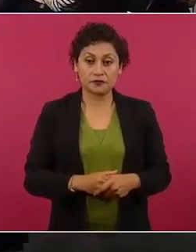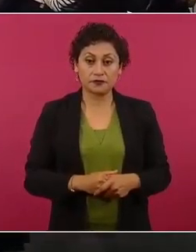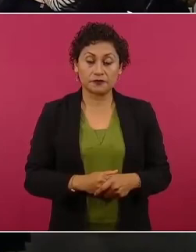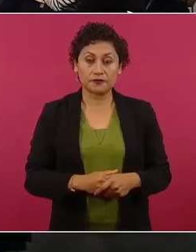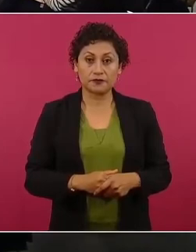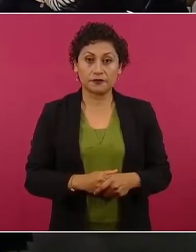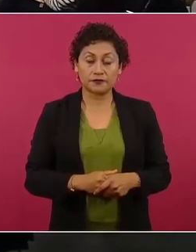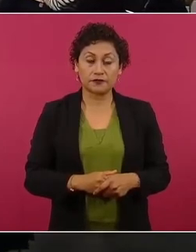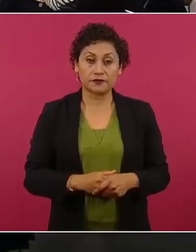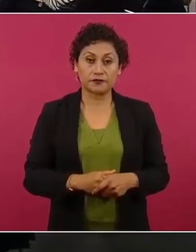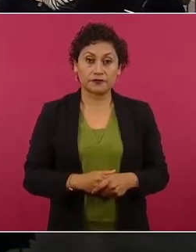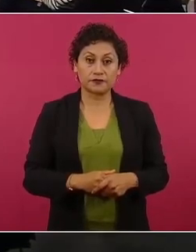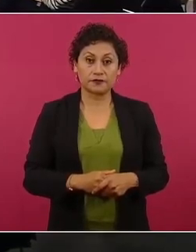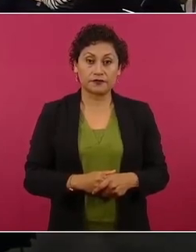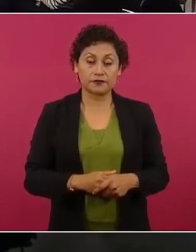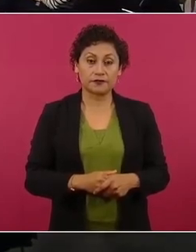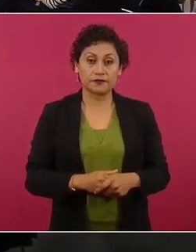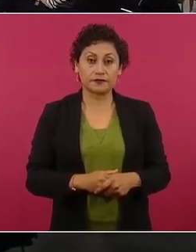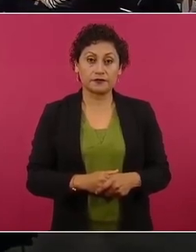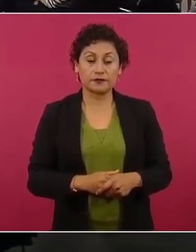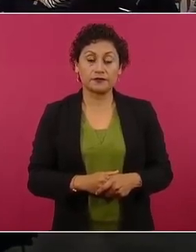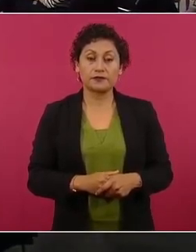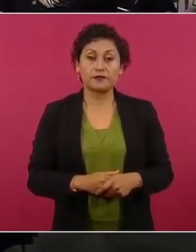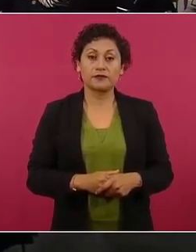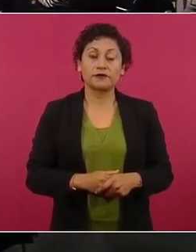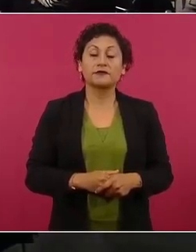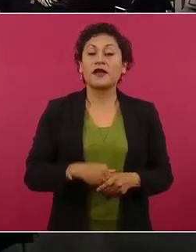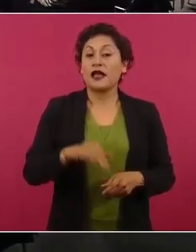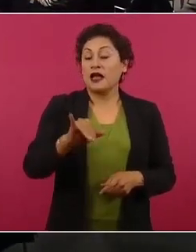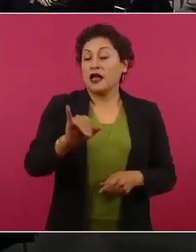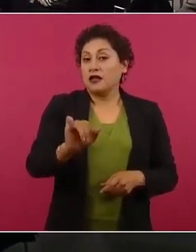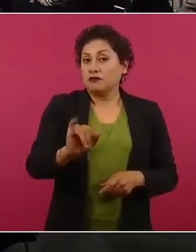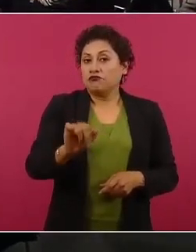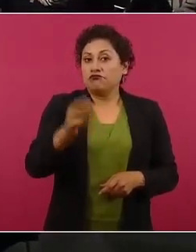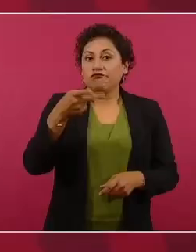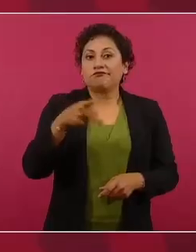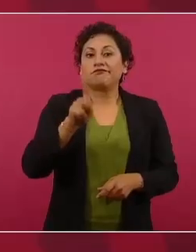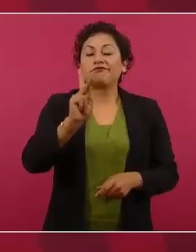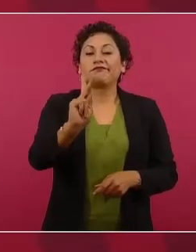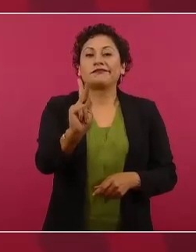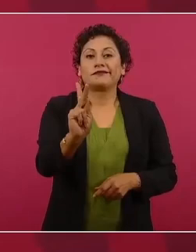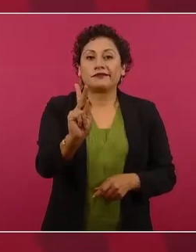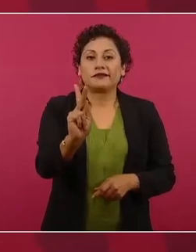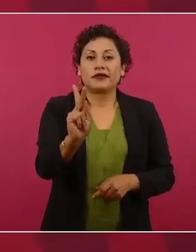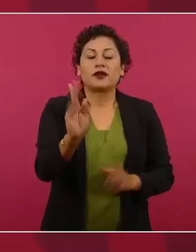si hay un gobierno